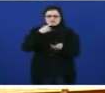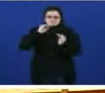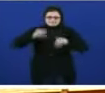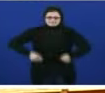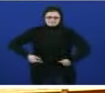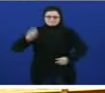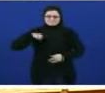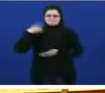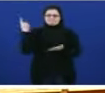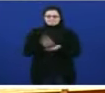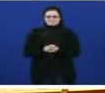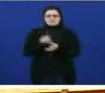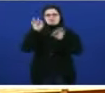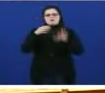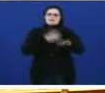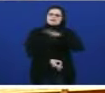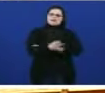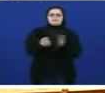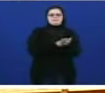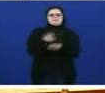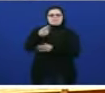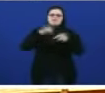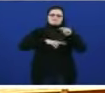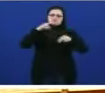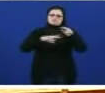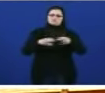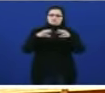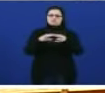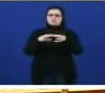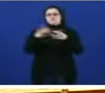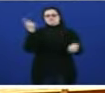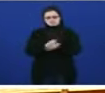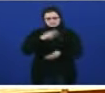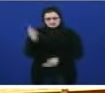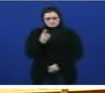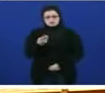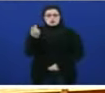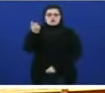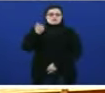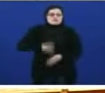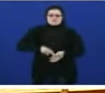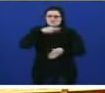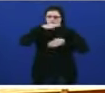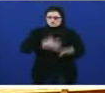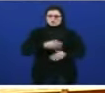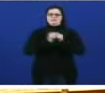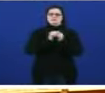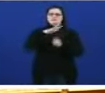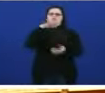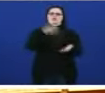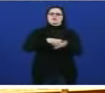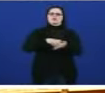Aquí falase tamén de crear un mapa de infraestructuras sociais. Volvo yo repetir, neste momento hai máis de 25 centros de día